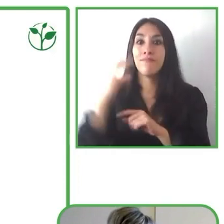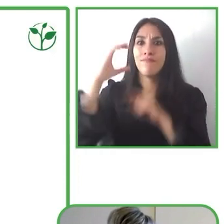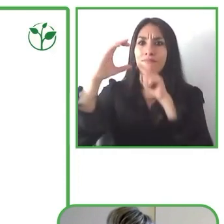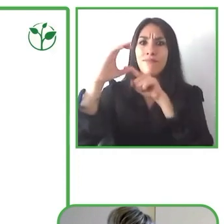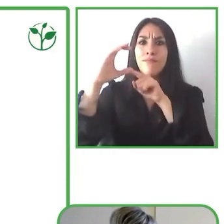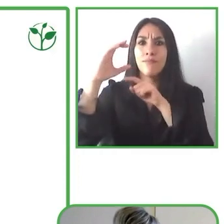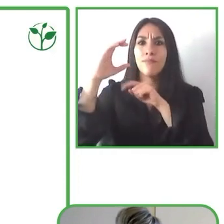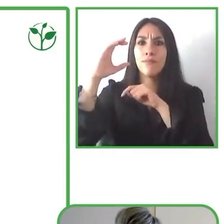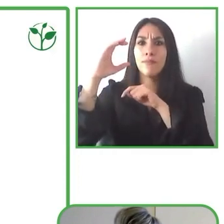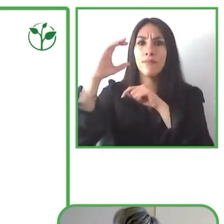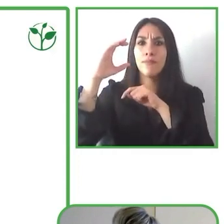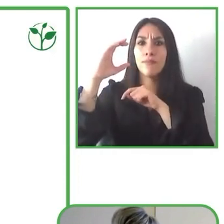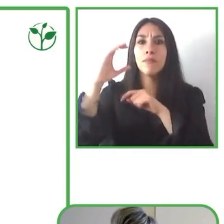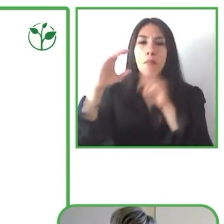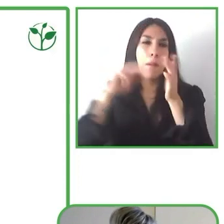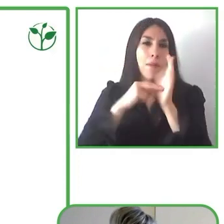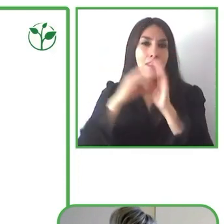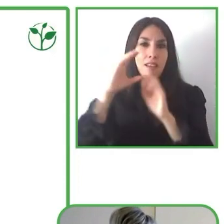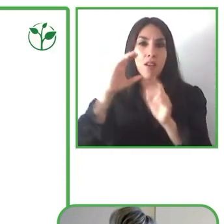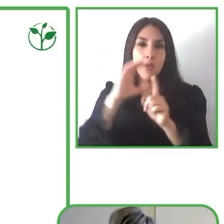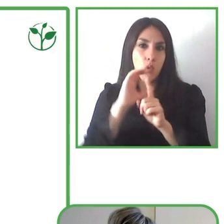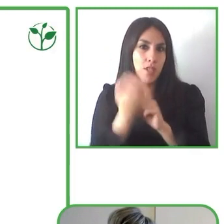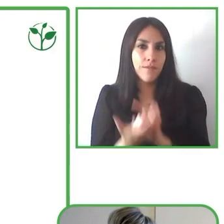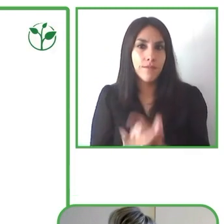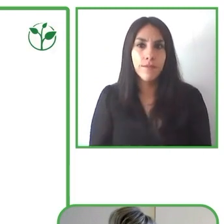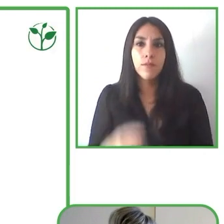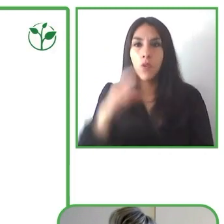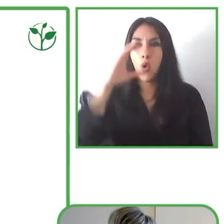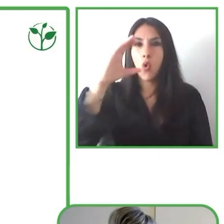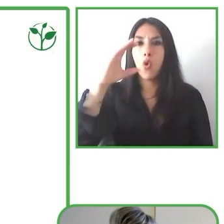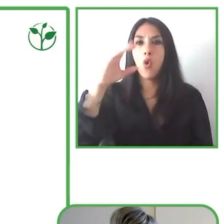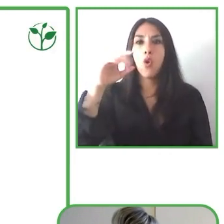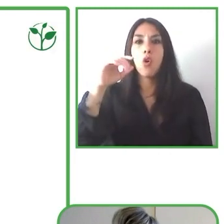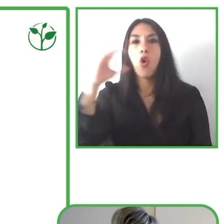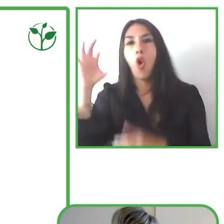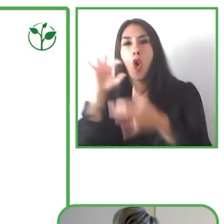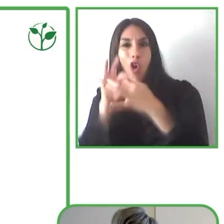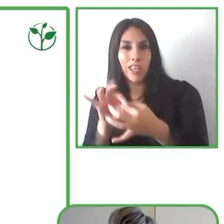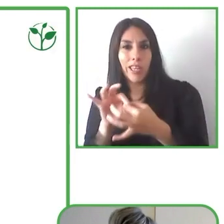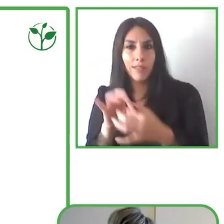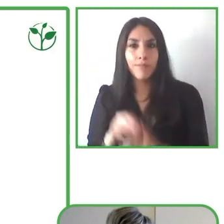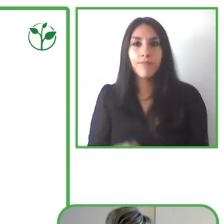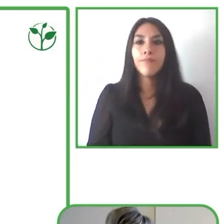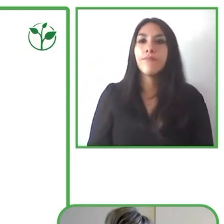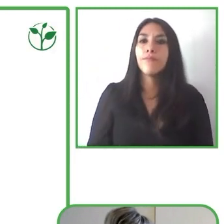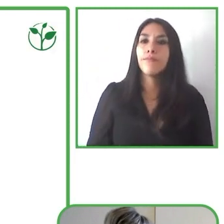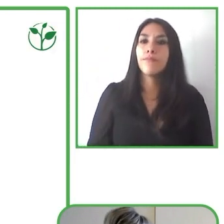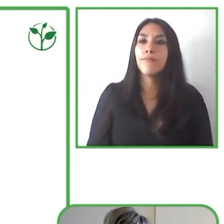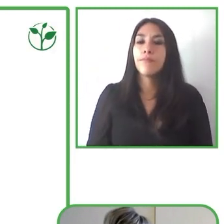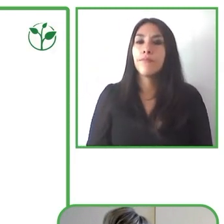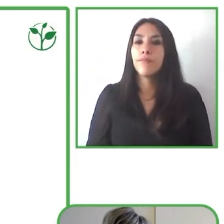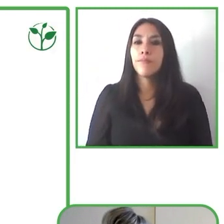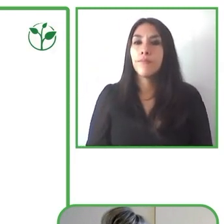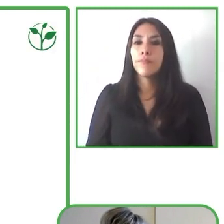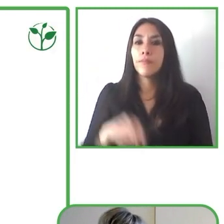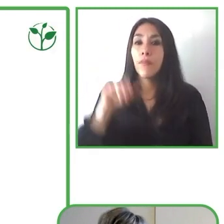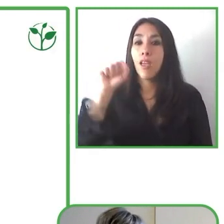fue lanzado en 2021 ya como una